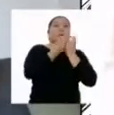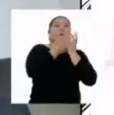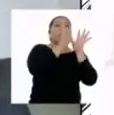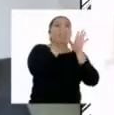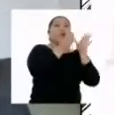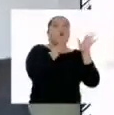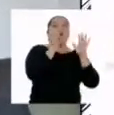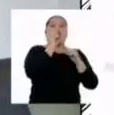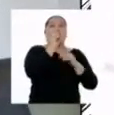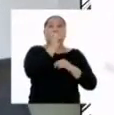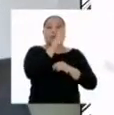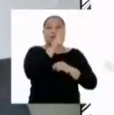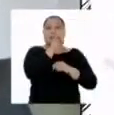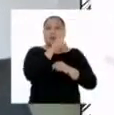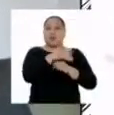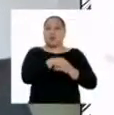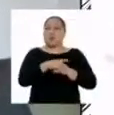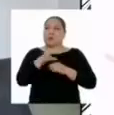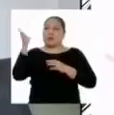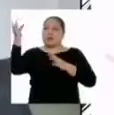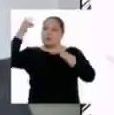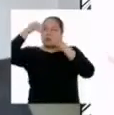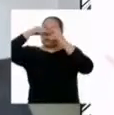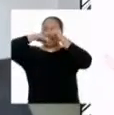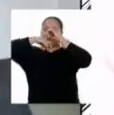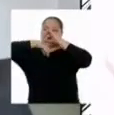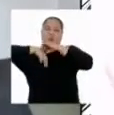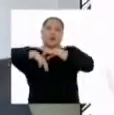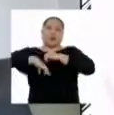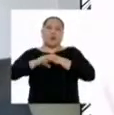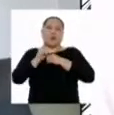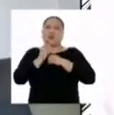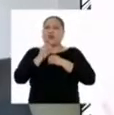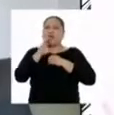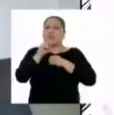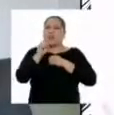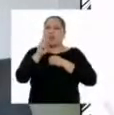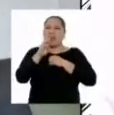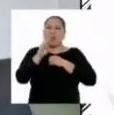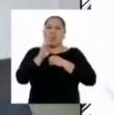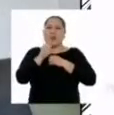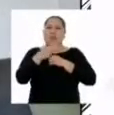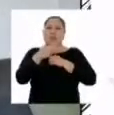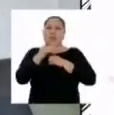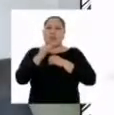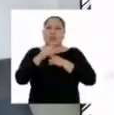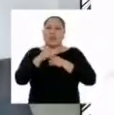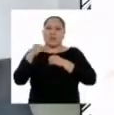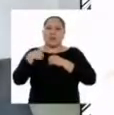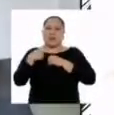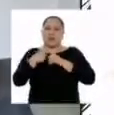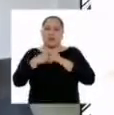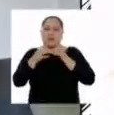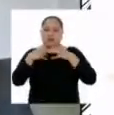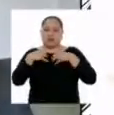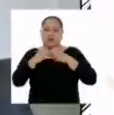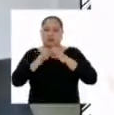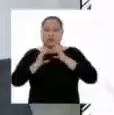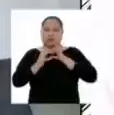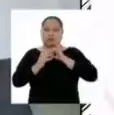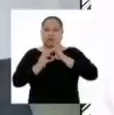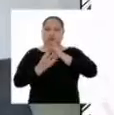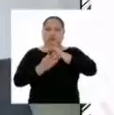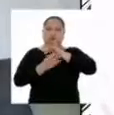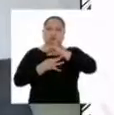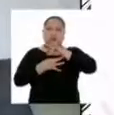las plantas van a producir más carbohidratos, pero esto va a generar que la concentración de proteínas en las